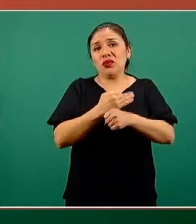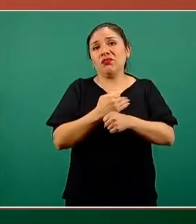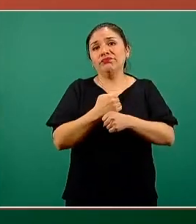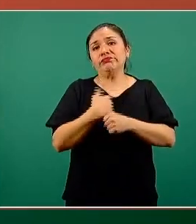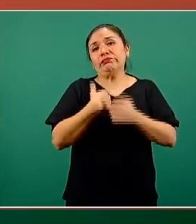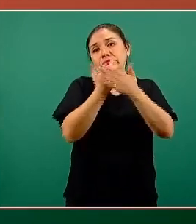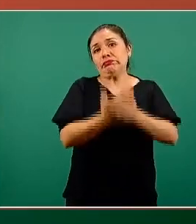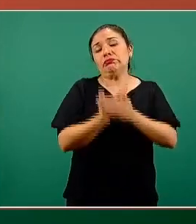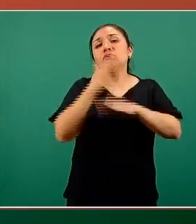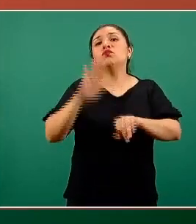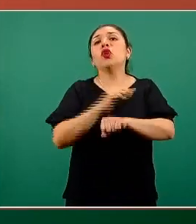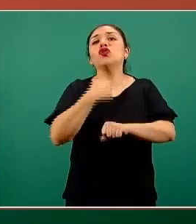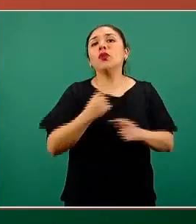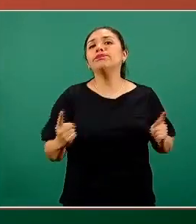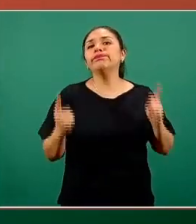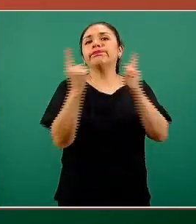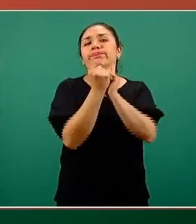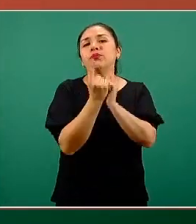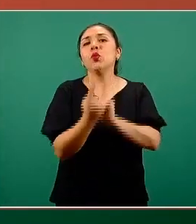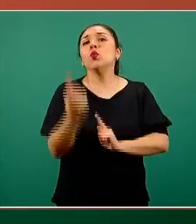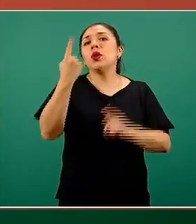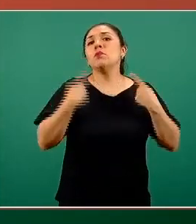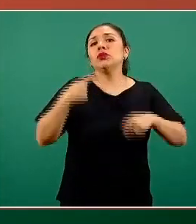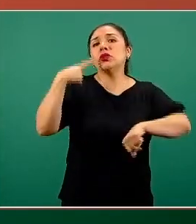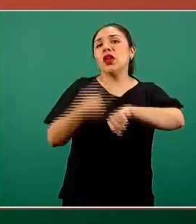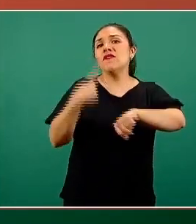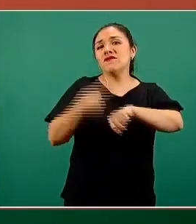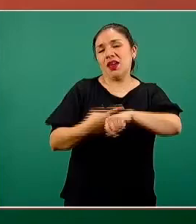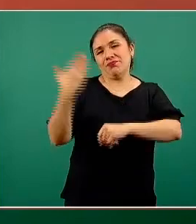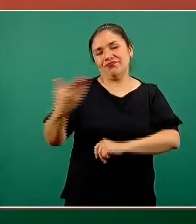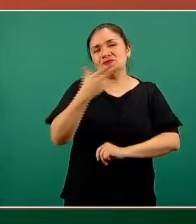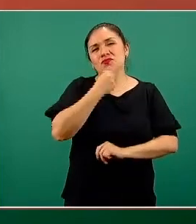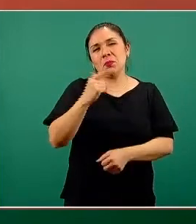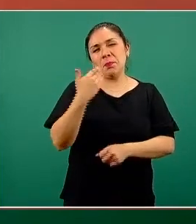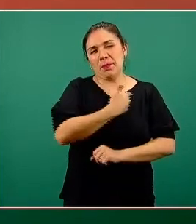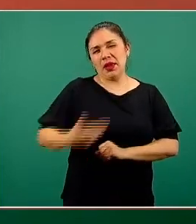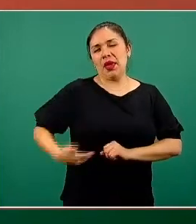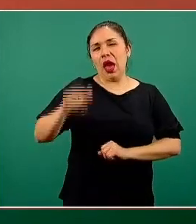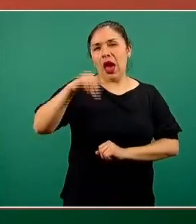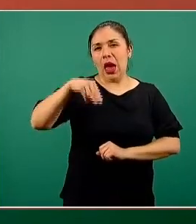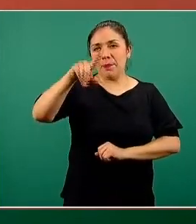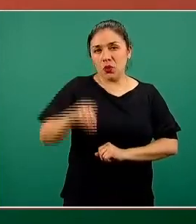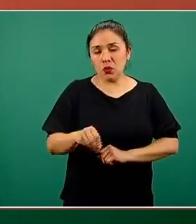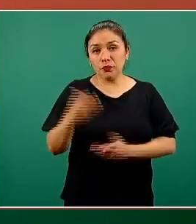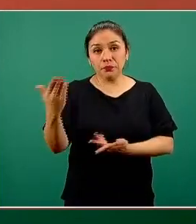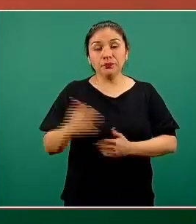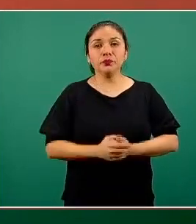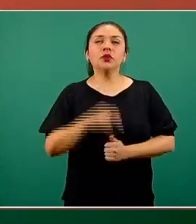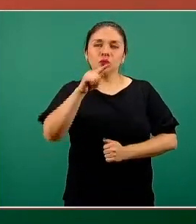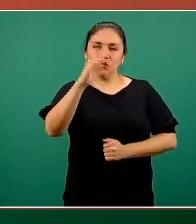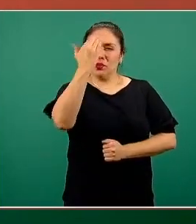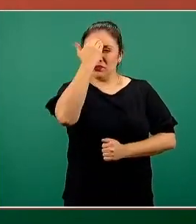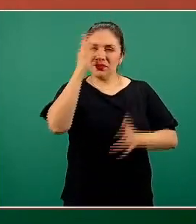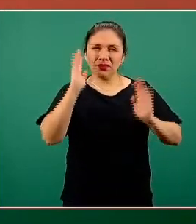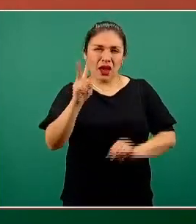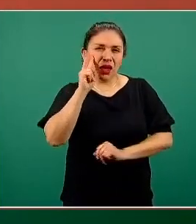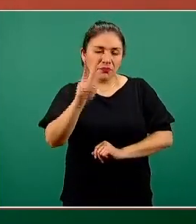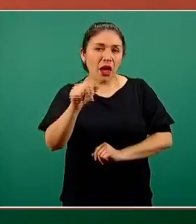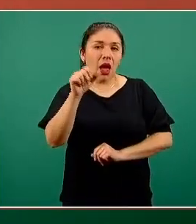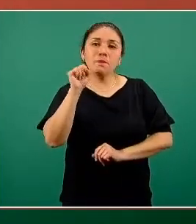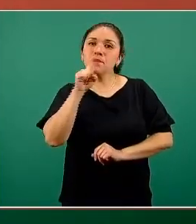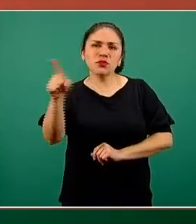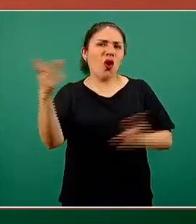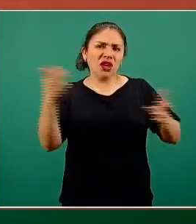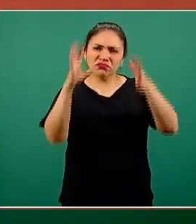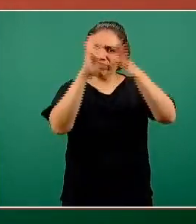puesto que soy contacto de un caso, en este caso el señor presidente López Obrador, que como ustedes conocen, lo anunció él